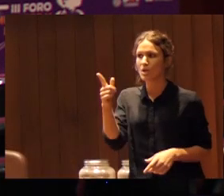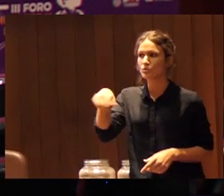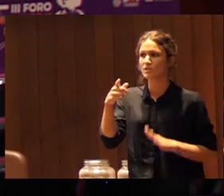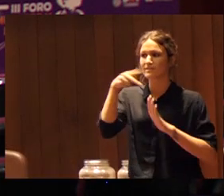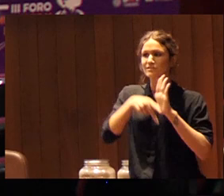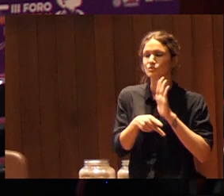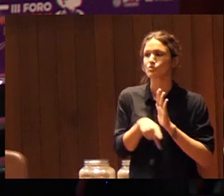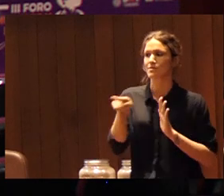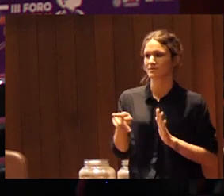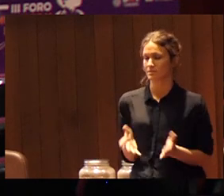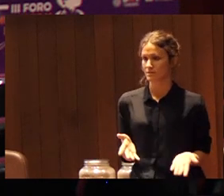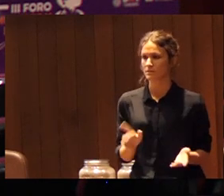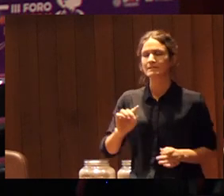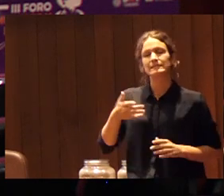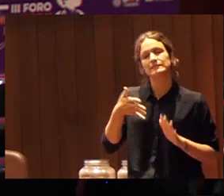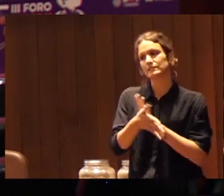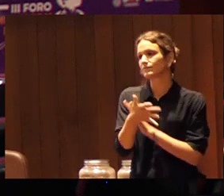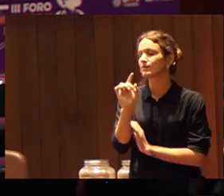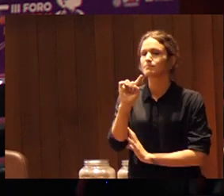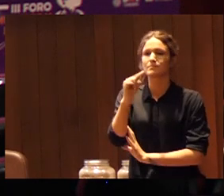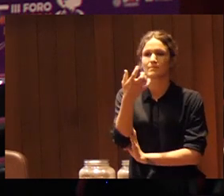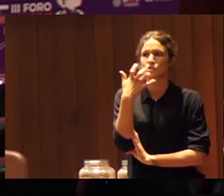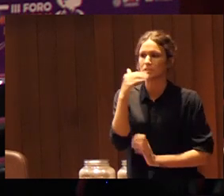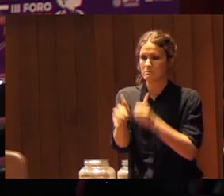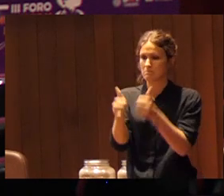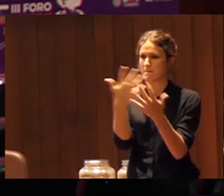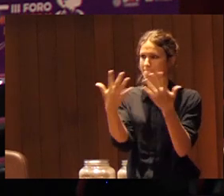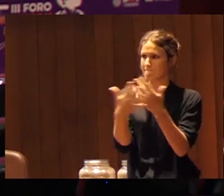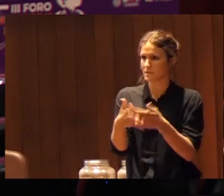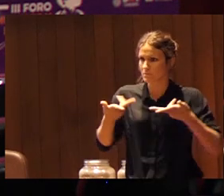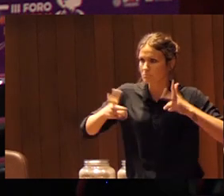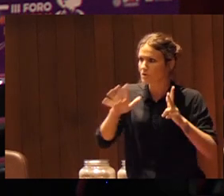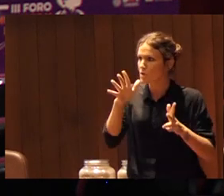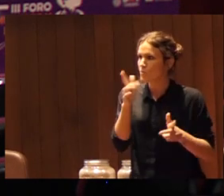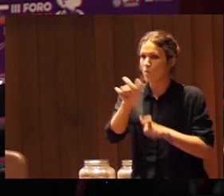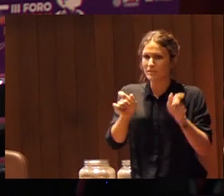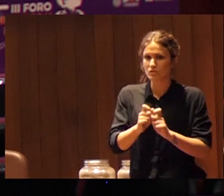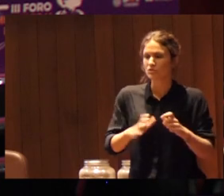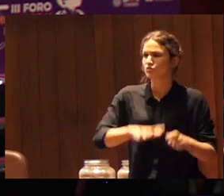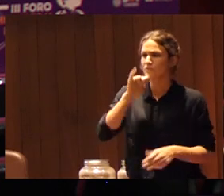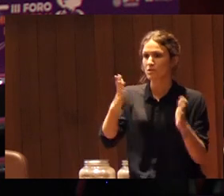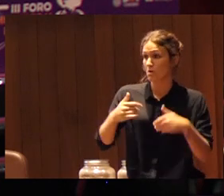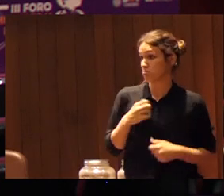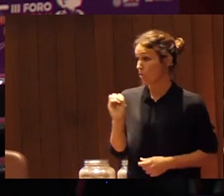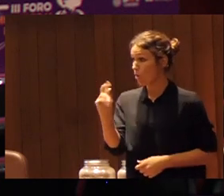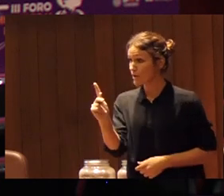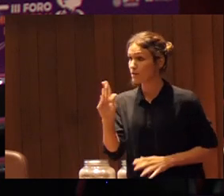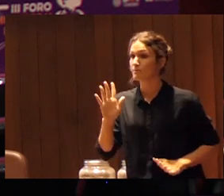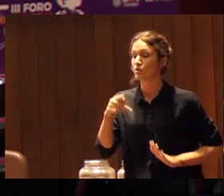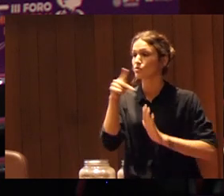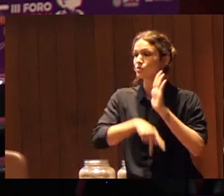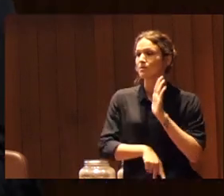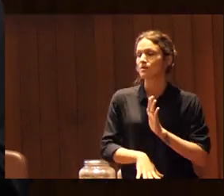medidas es decir primero si se permite una competición mixta porque no hay número suficiente me parece bien como medida transitoria